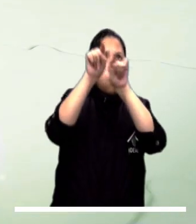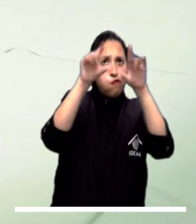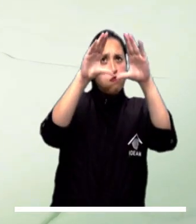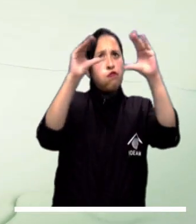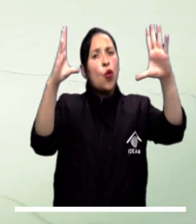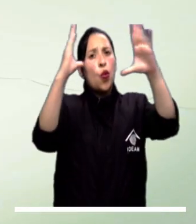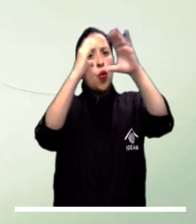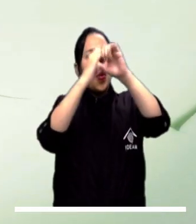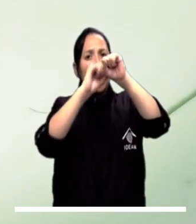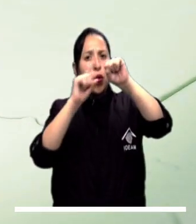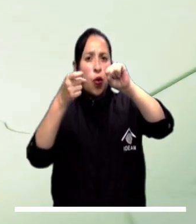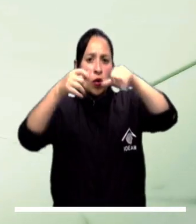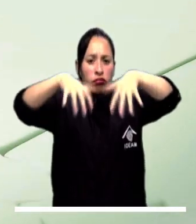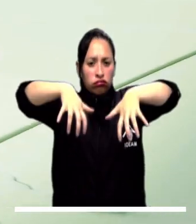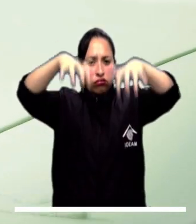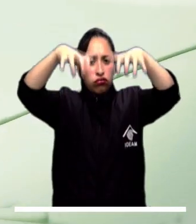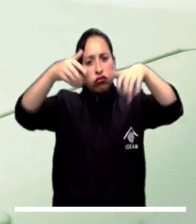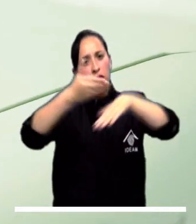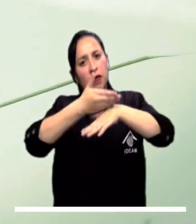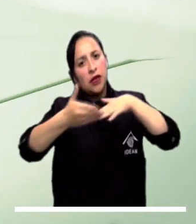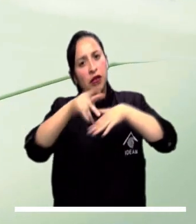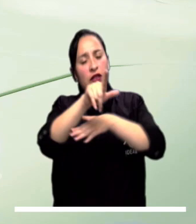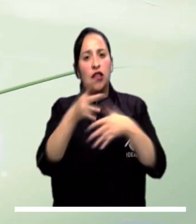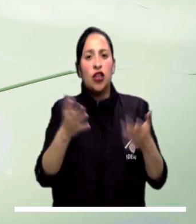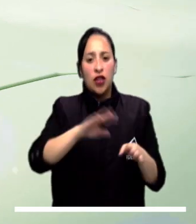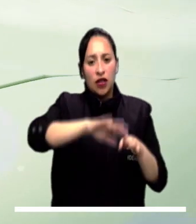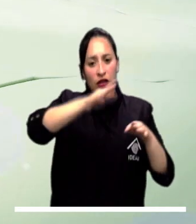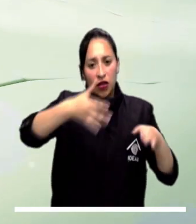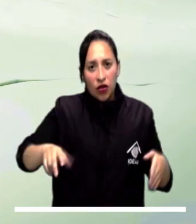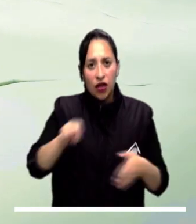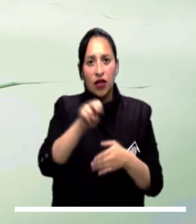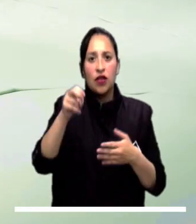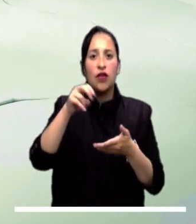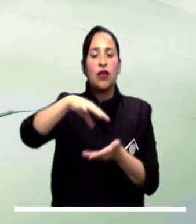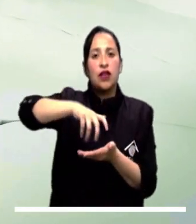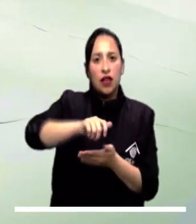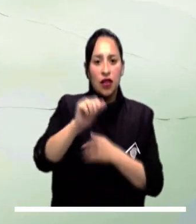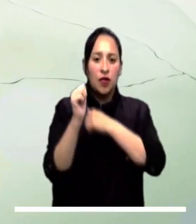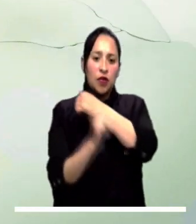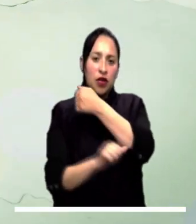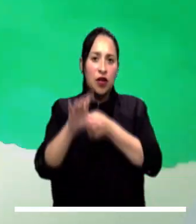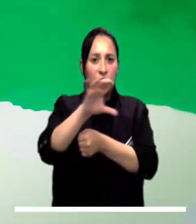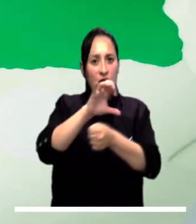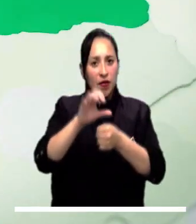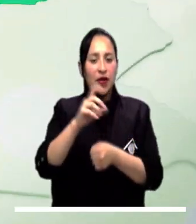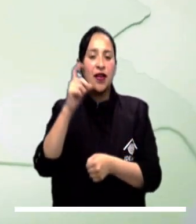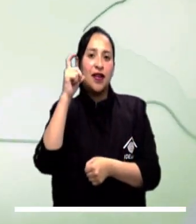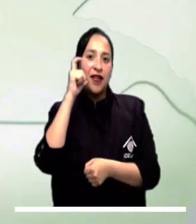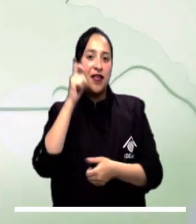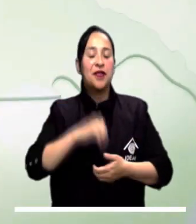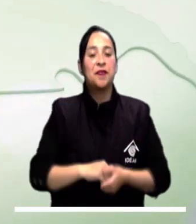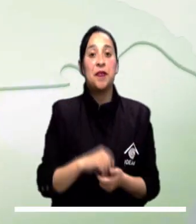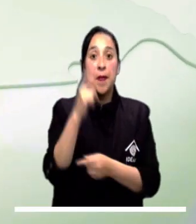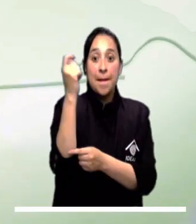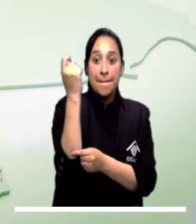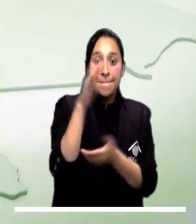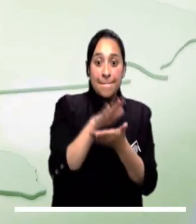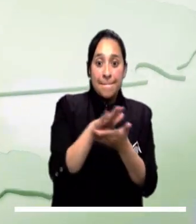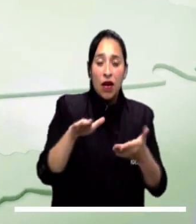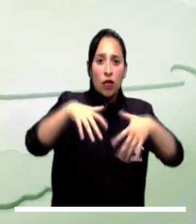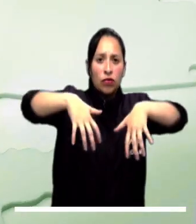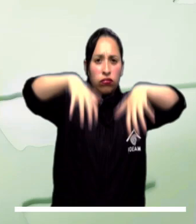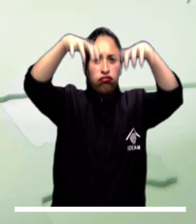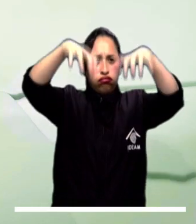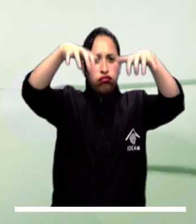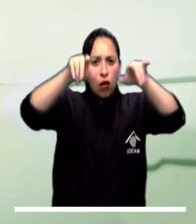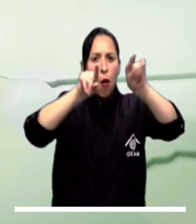alta concentración de nubes con posibles lluvias sobre Antioquia, norte de Santander, oriente de Boyacá, Cundinamarca y Caldas. En